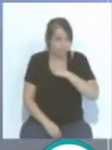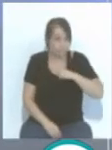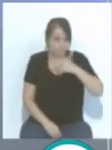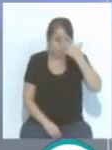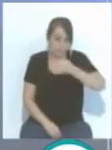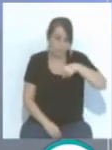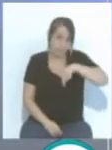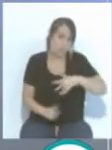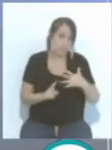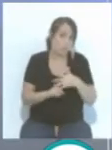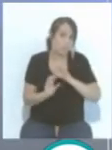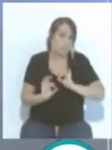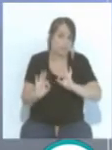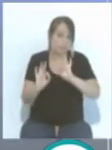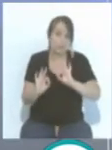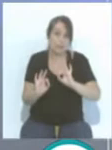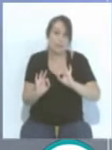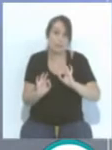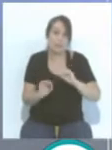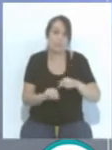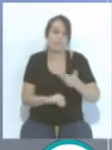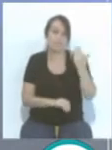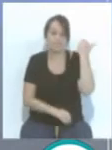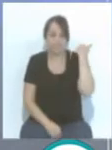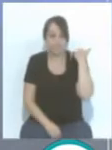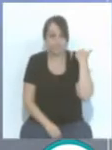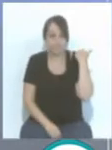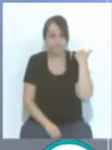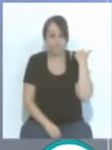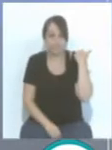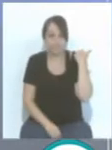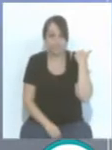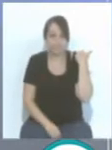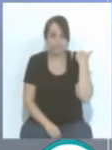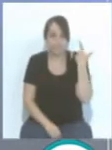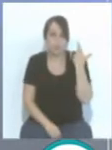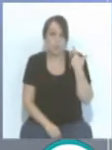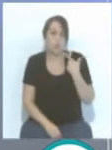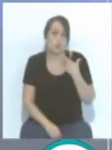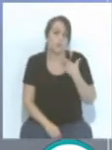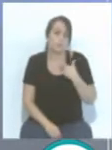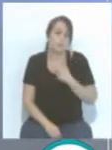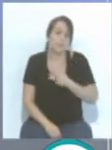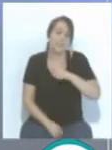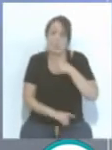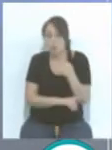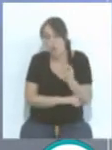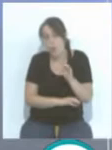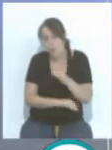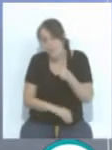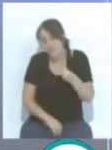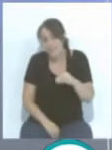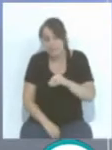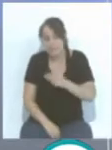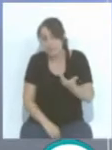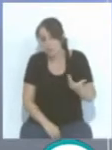caso, y en el anterior comandante o director o presidente,